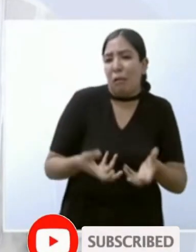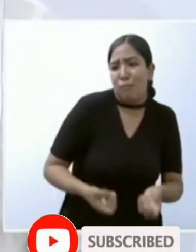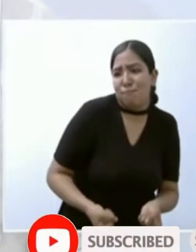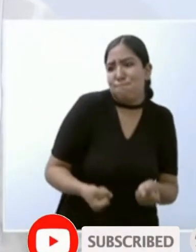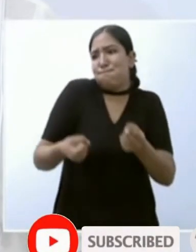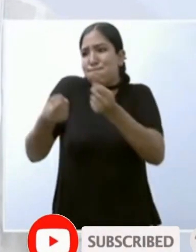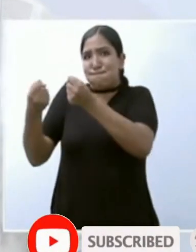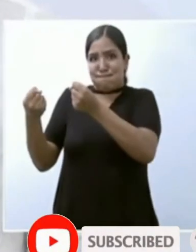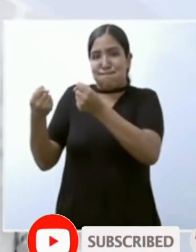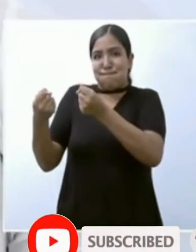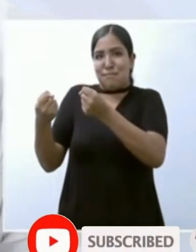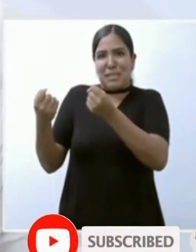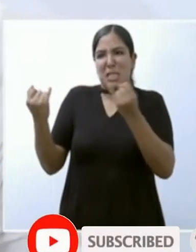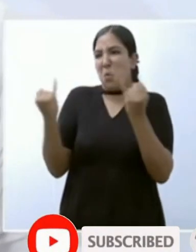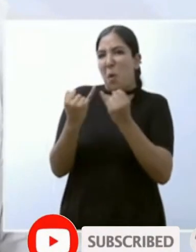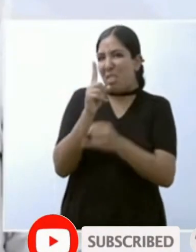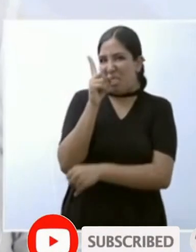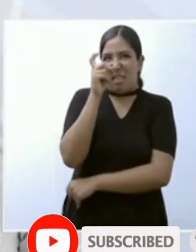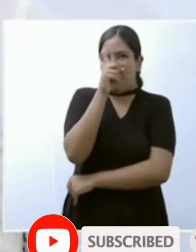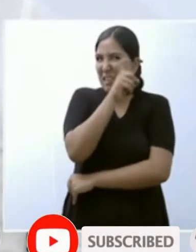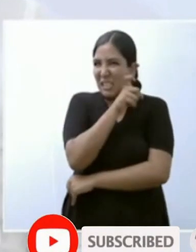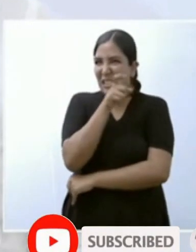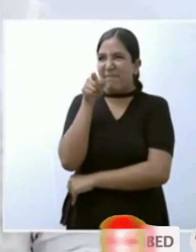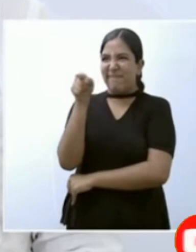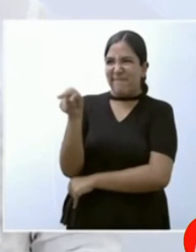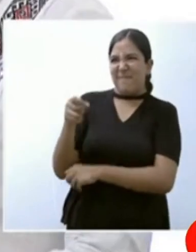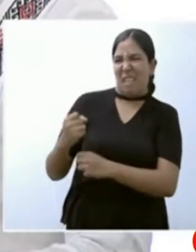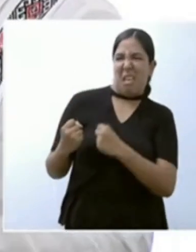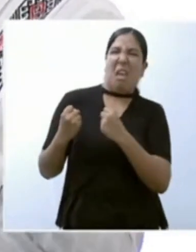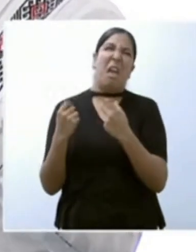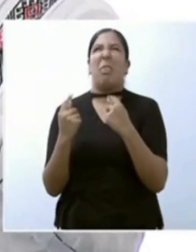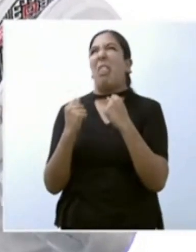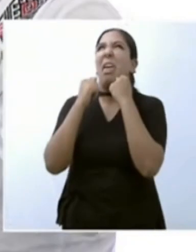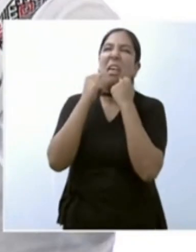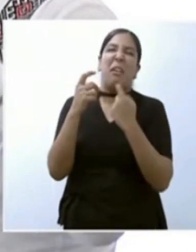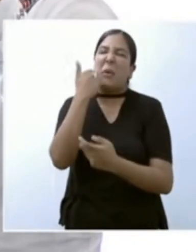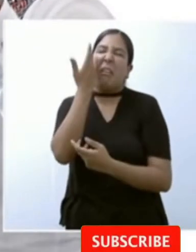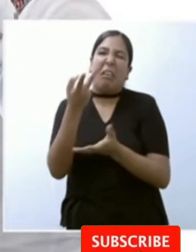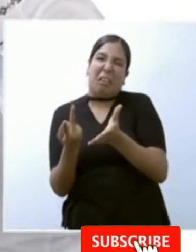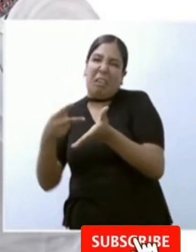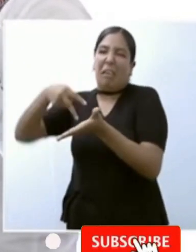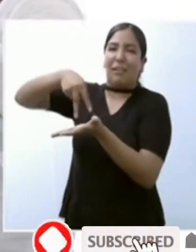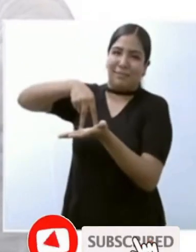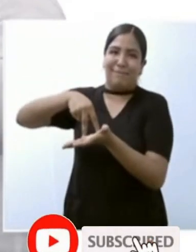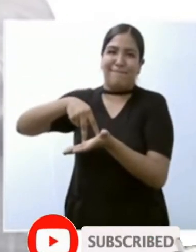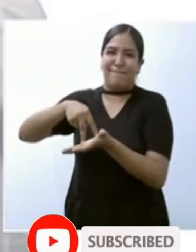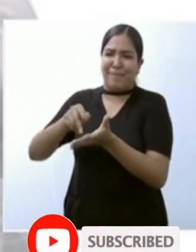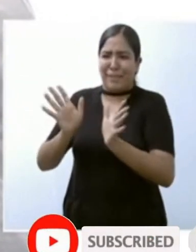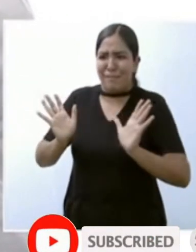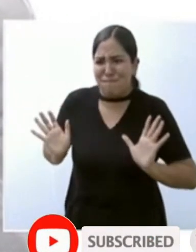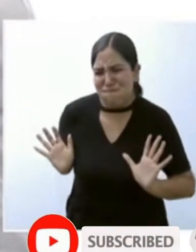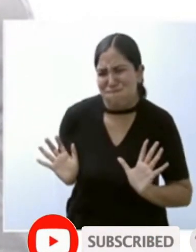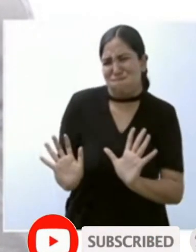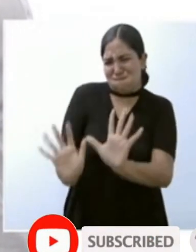reumático y mañoso y eh empujarlo